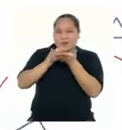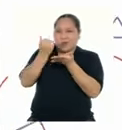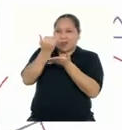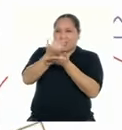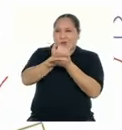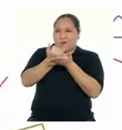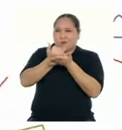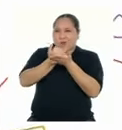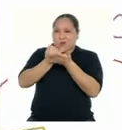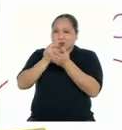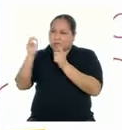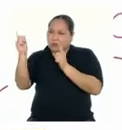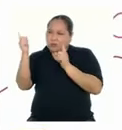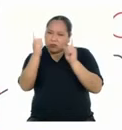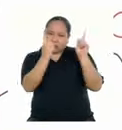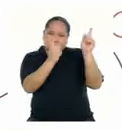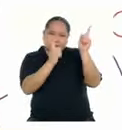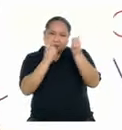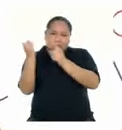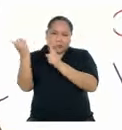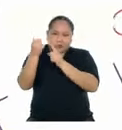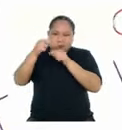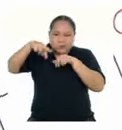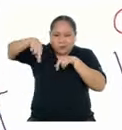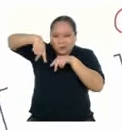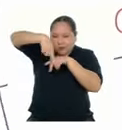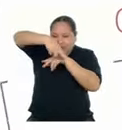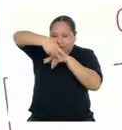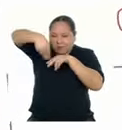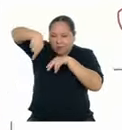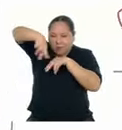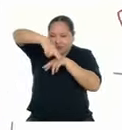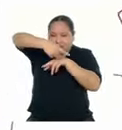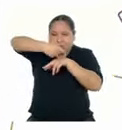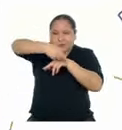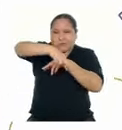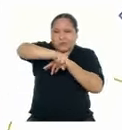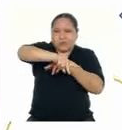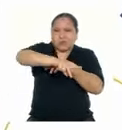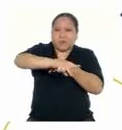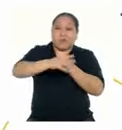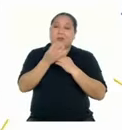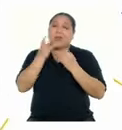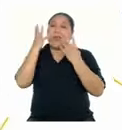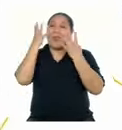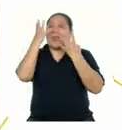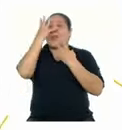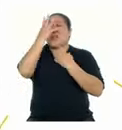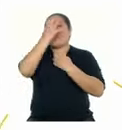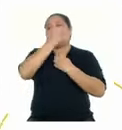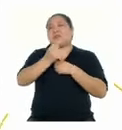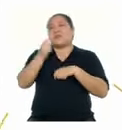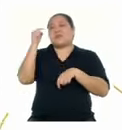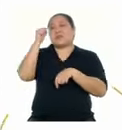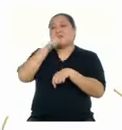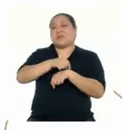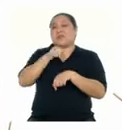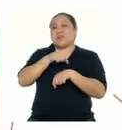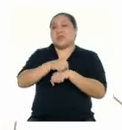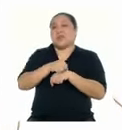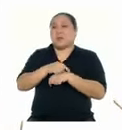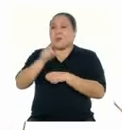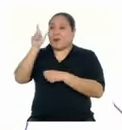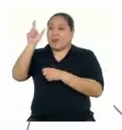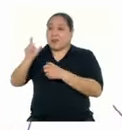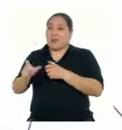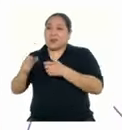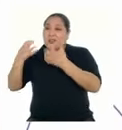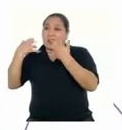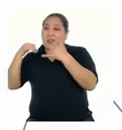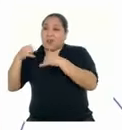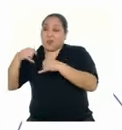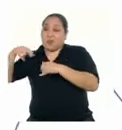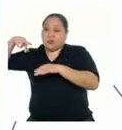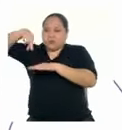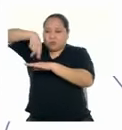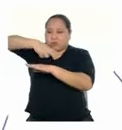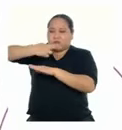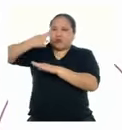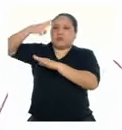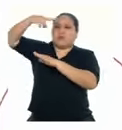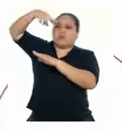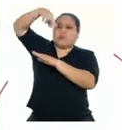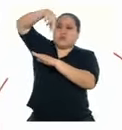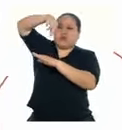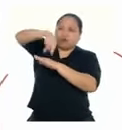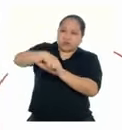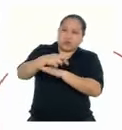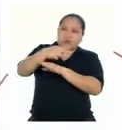Bailados por entrelazados pies y torsos Lúdicos instantes Flota el jugador grabado en el aire